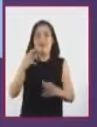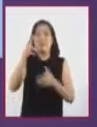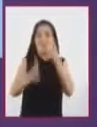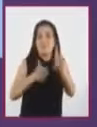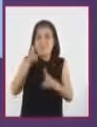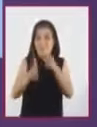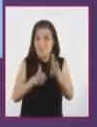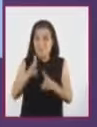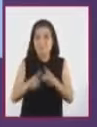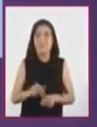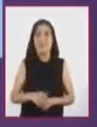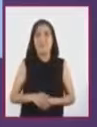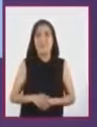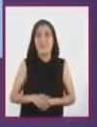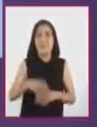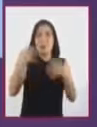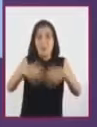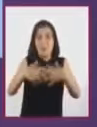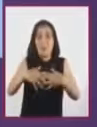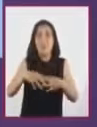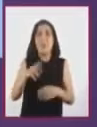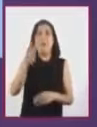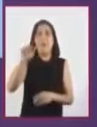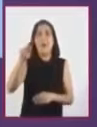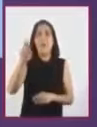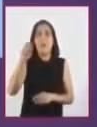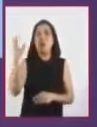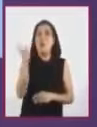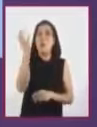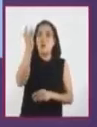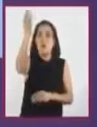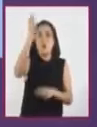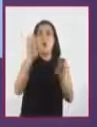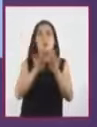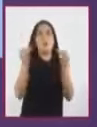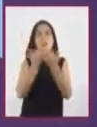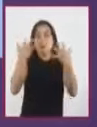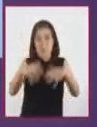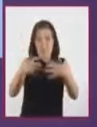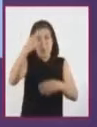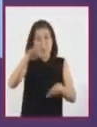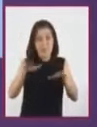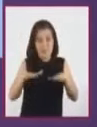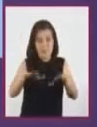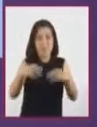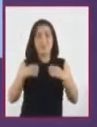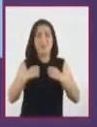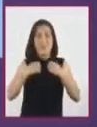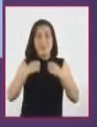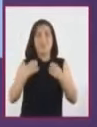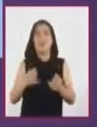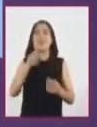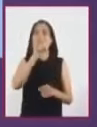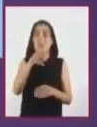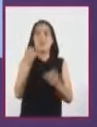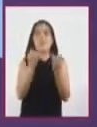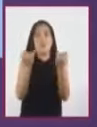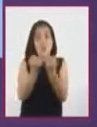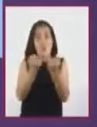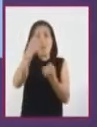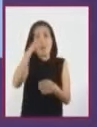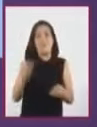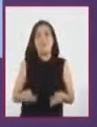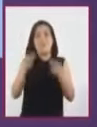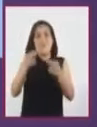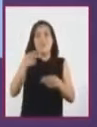el ferrocarril. La máquina de vapor y la máquina tejedora favorecieron la productividad, haciendo labores